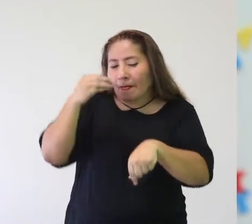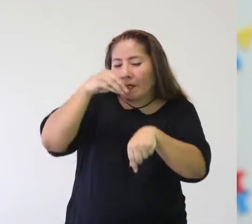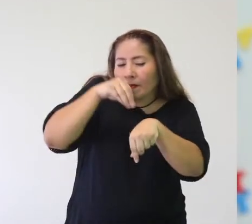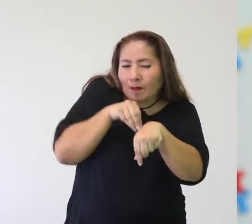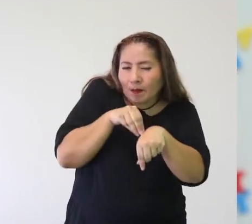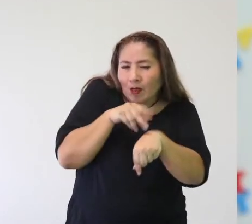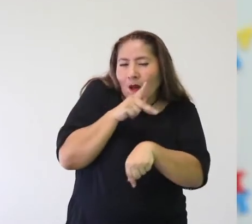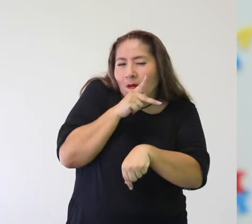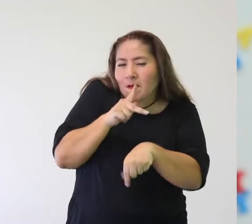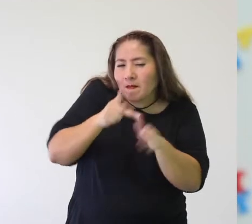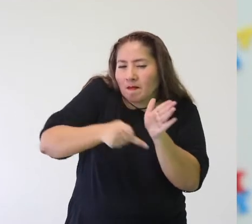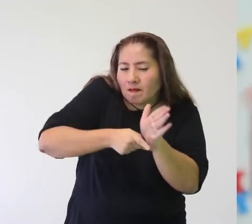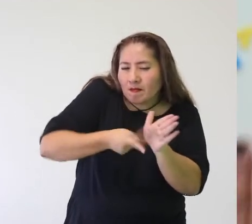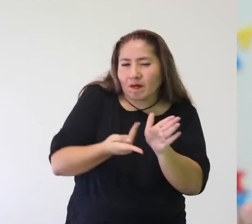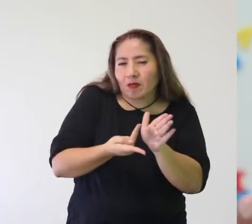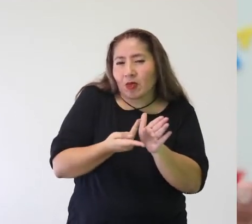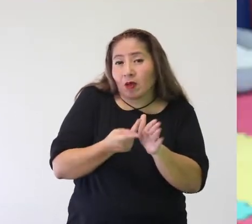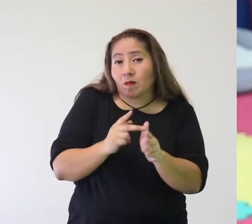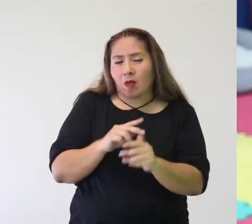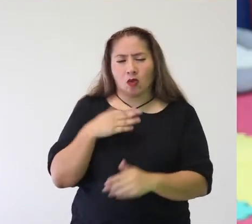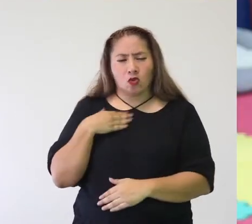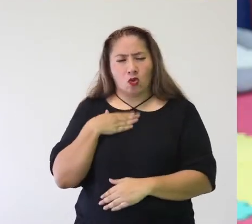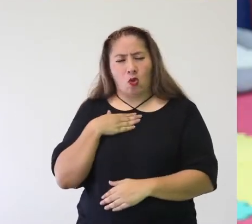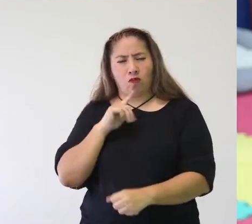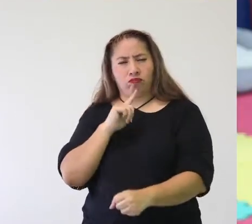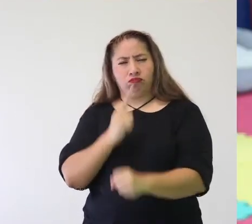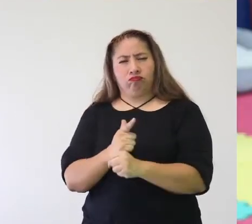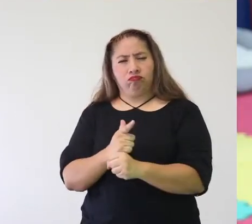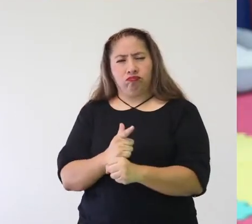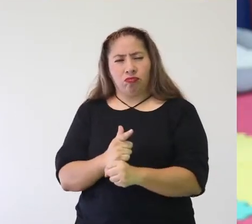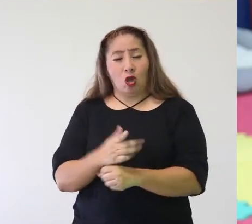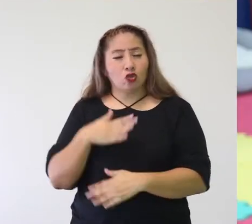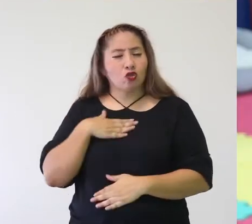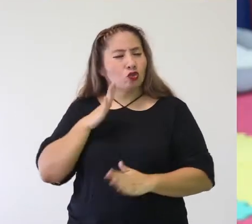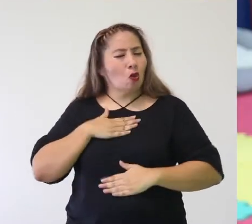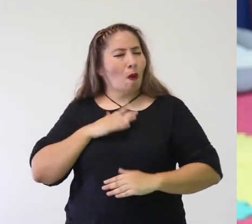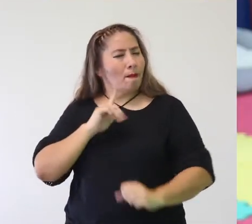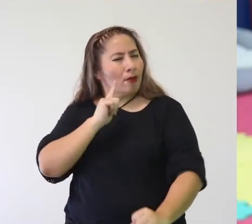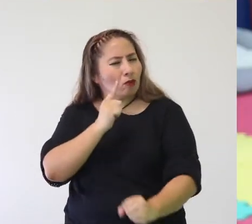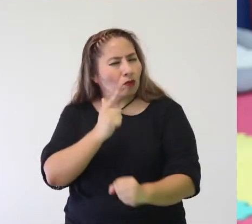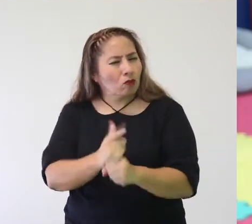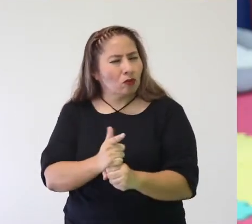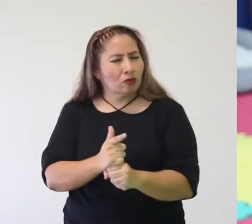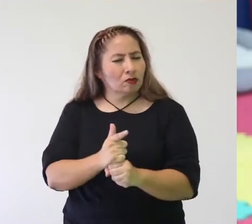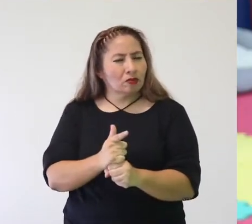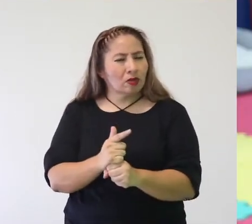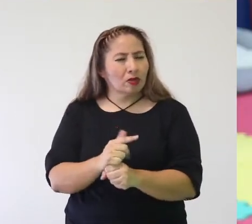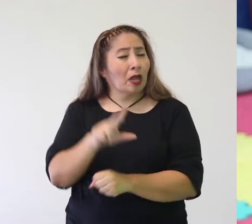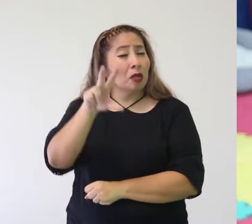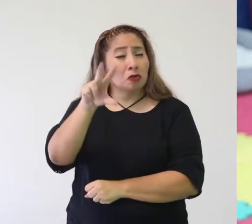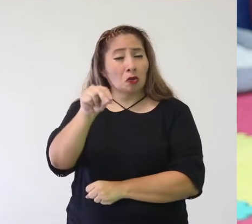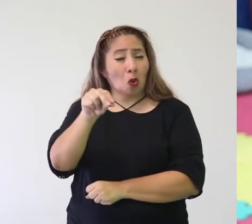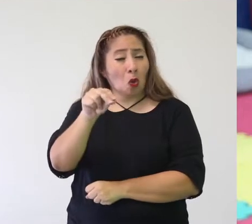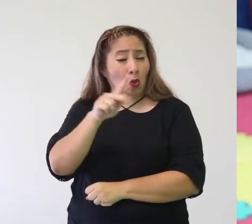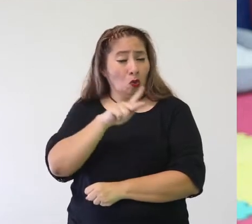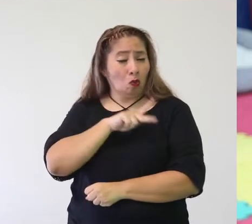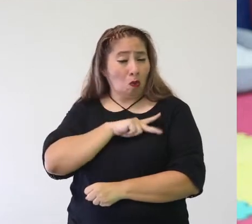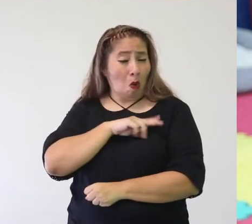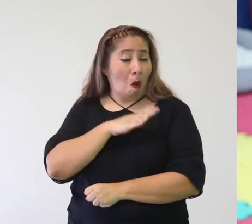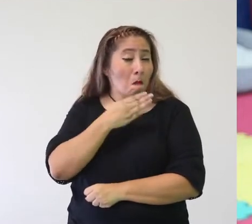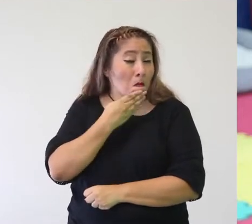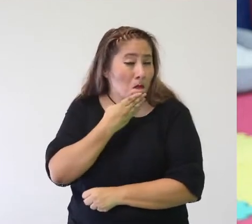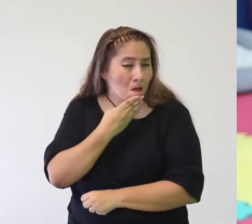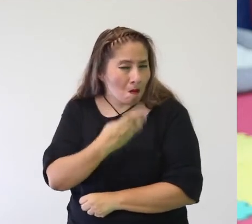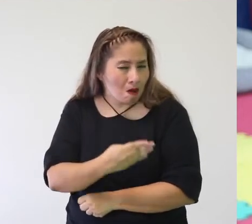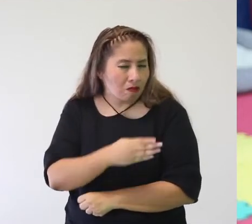otra palabra, que es me doy cuenta. Me doy cuenta que no soy lo suficientemente bueno. Entonces,